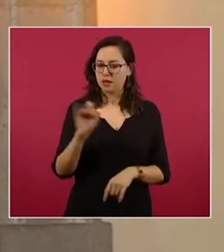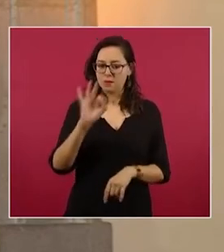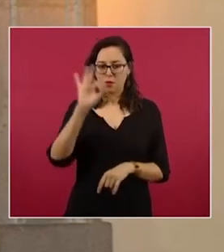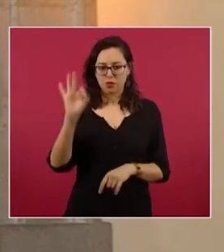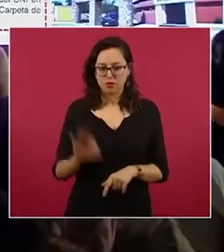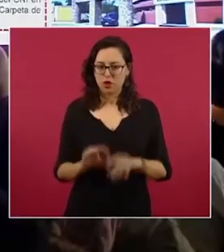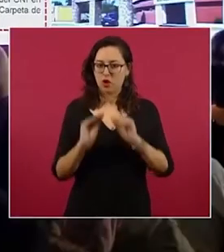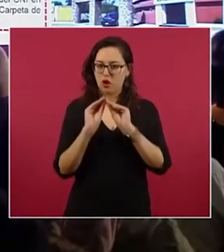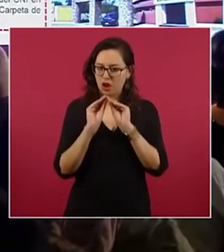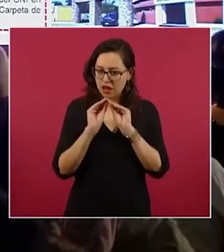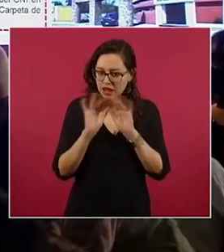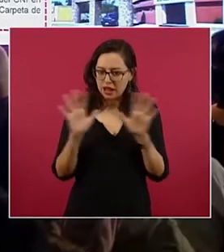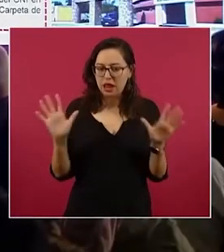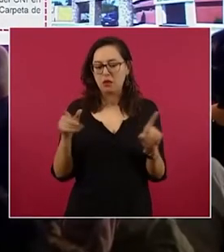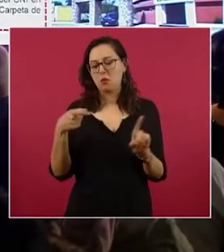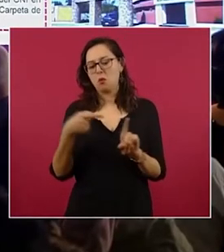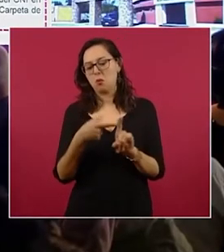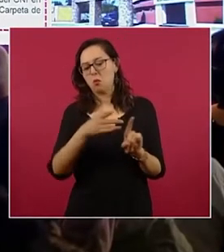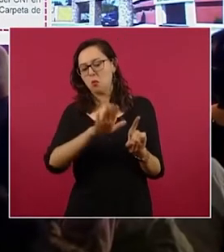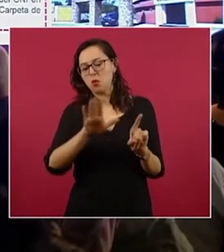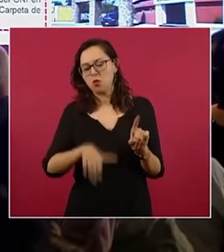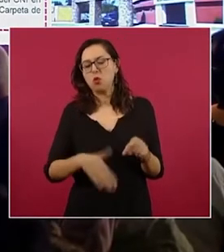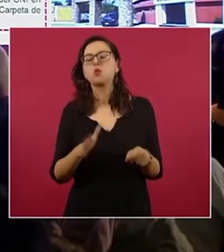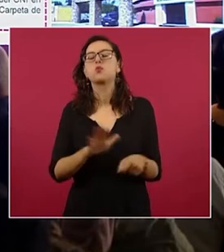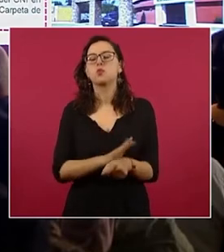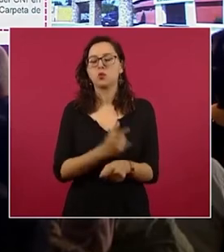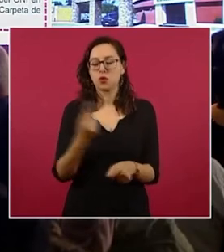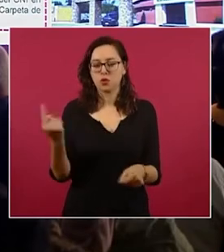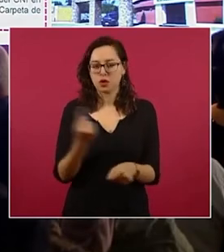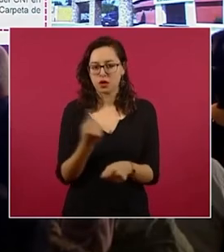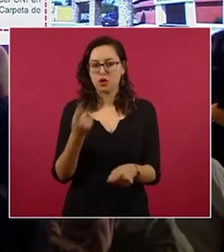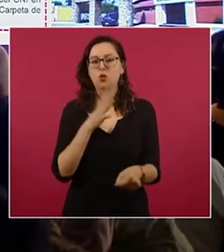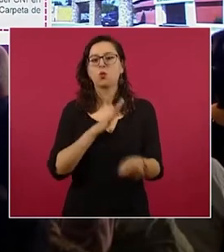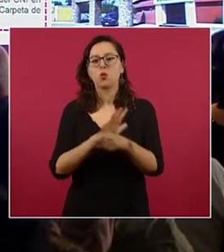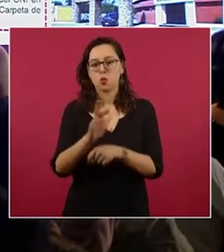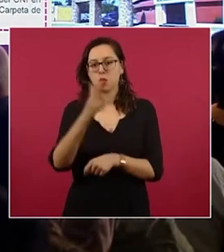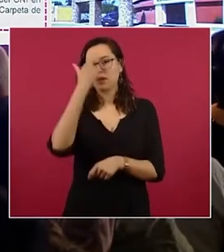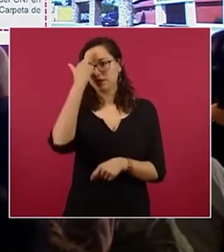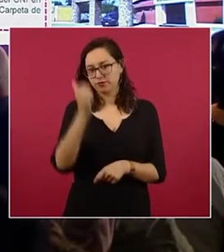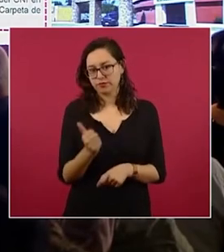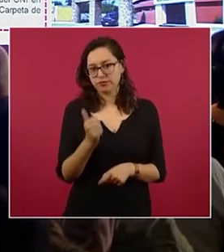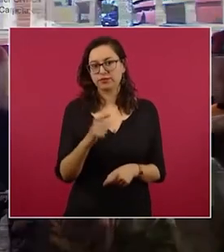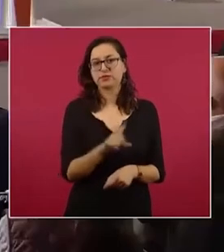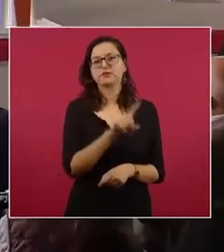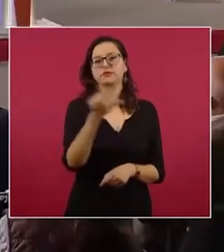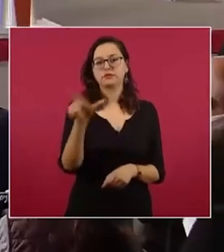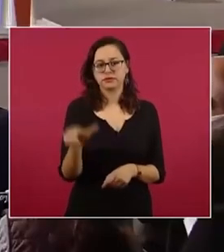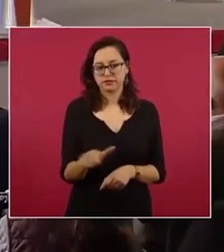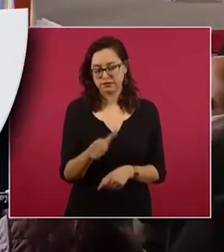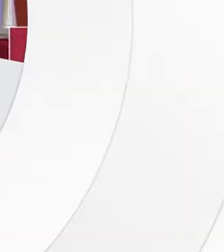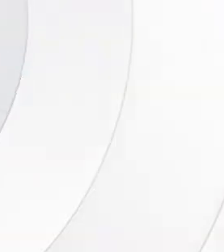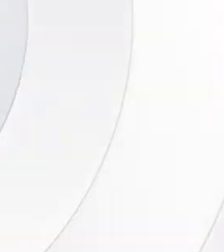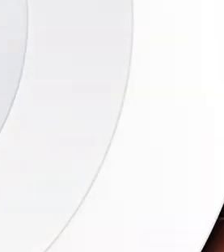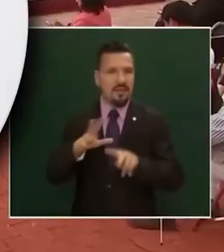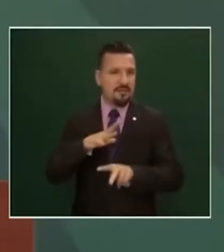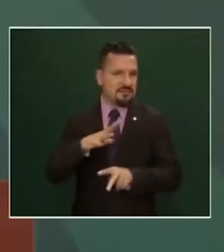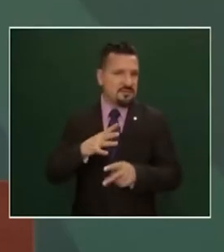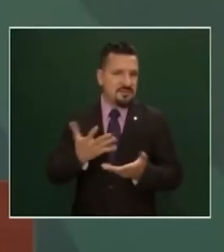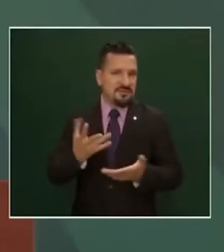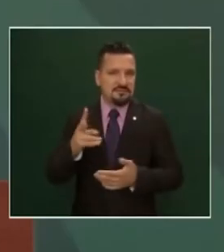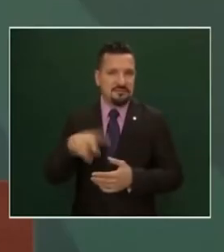fue la causa de la muerte de Devani y a partir de ahí será muy importante para la investigación criminal